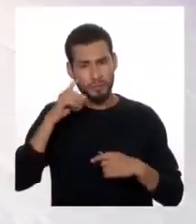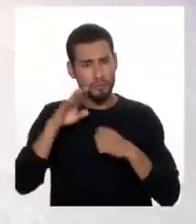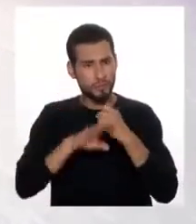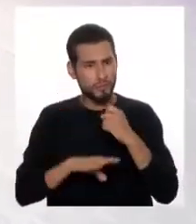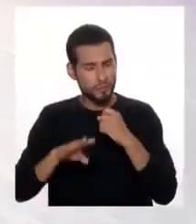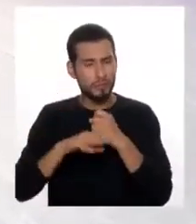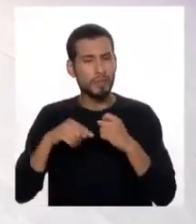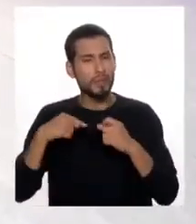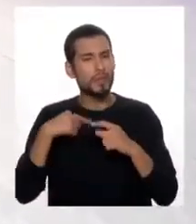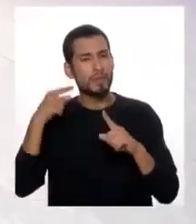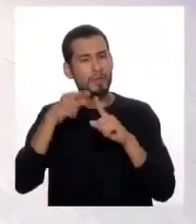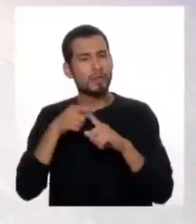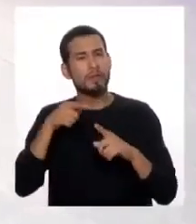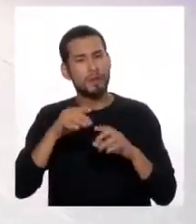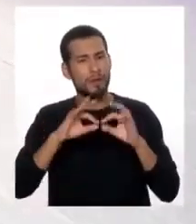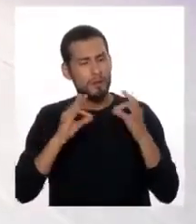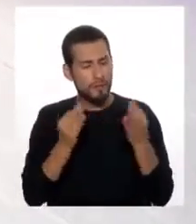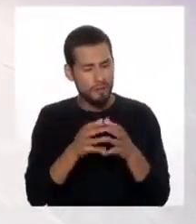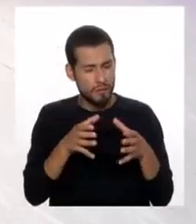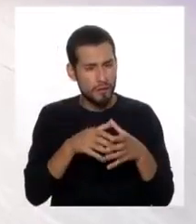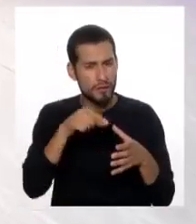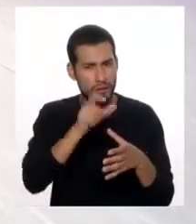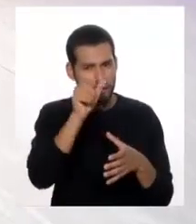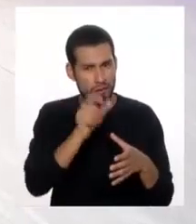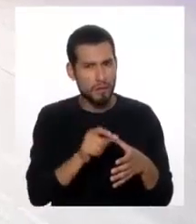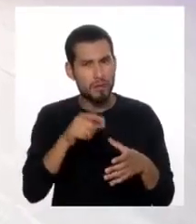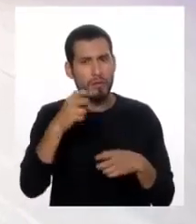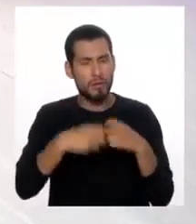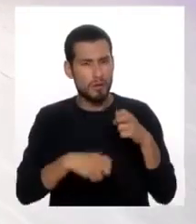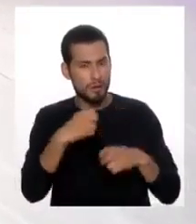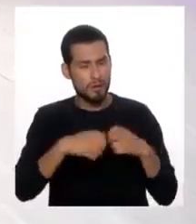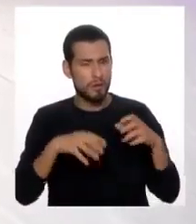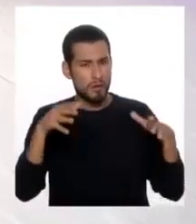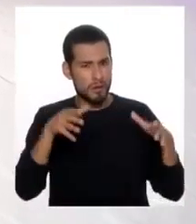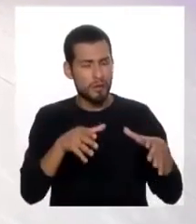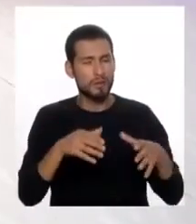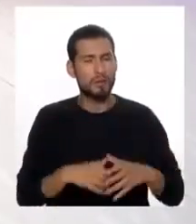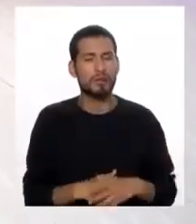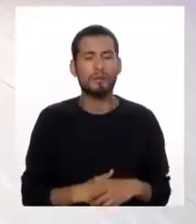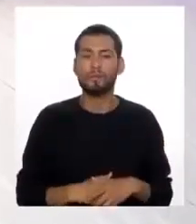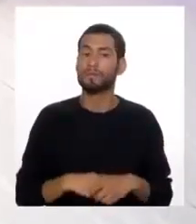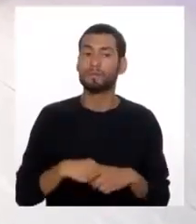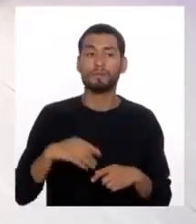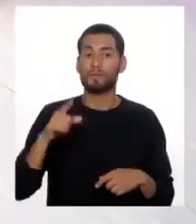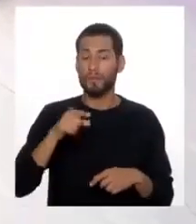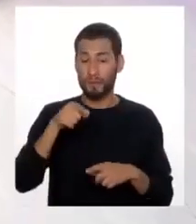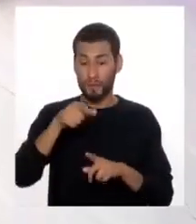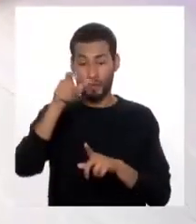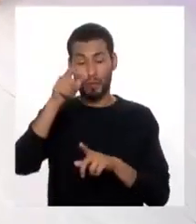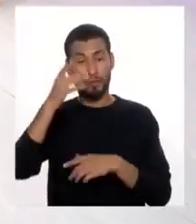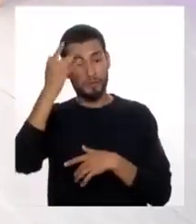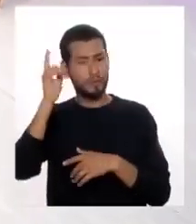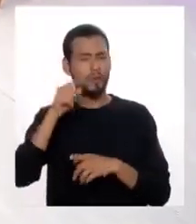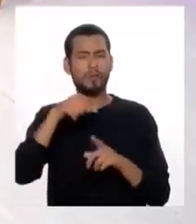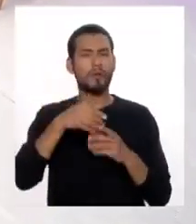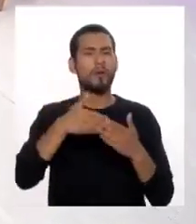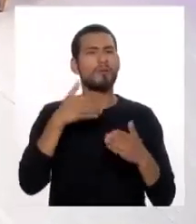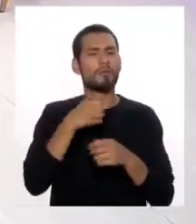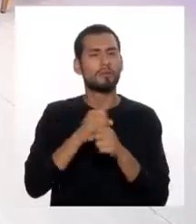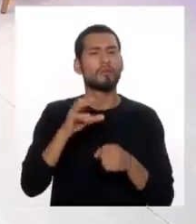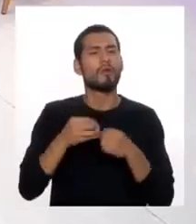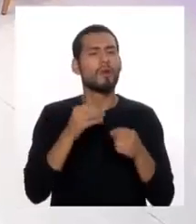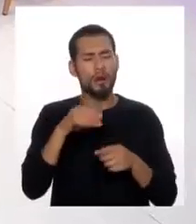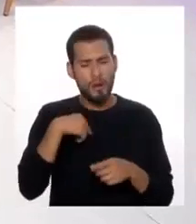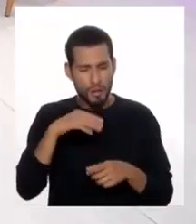más sesgada a donde está el paciente, a donde están los problemas, y no ver la enfermedad, sino ver el lado preventivo. ¿Cómo poder yo